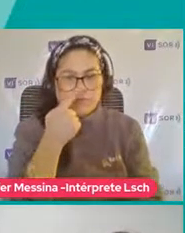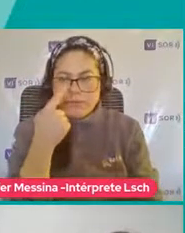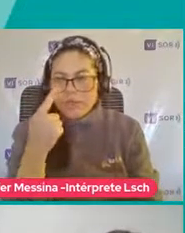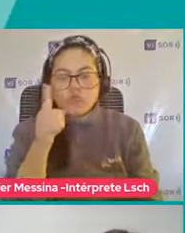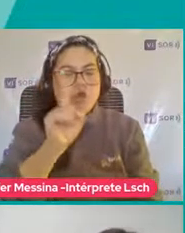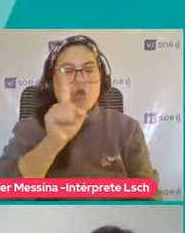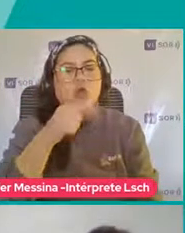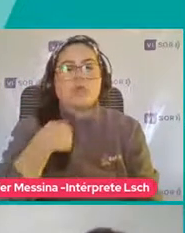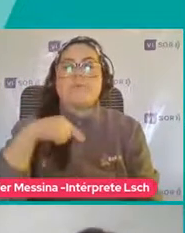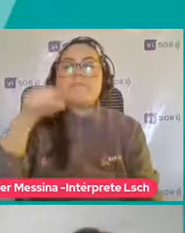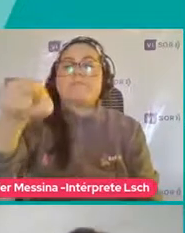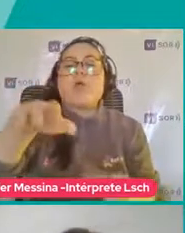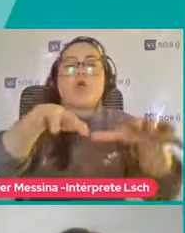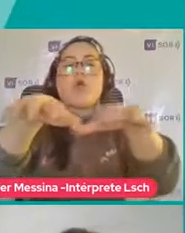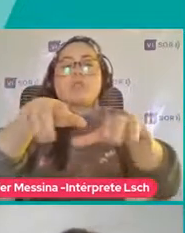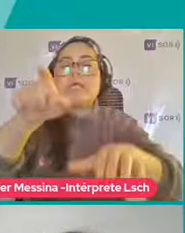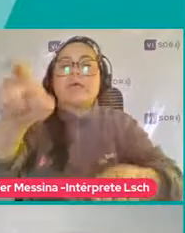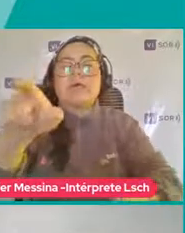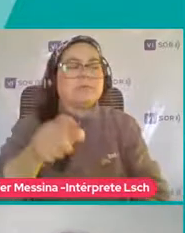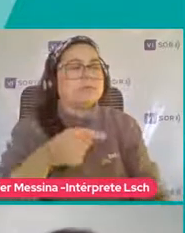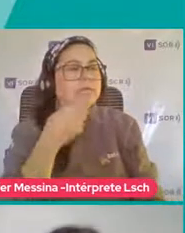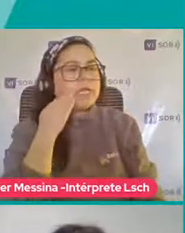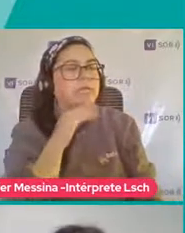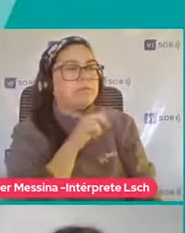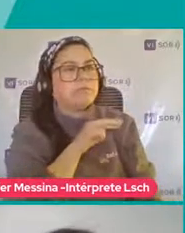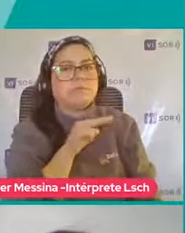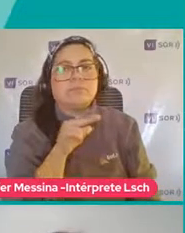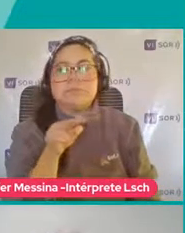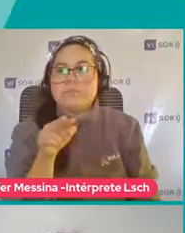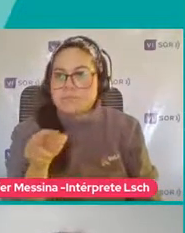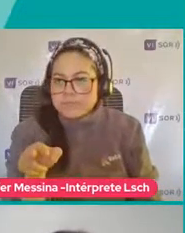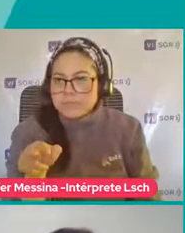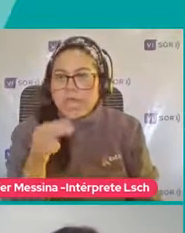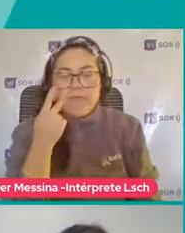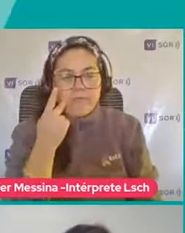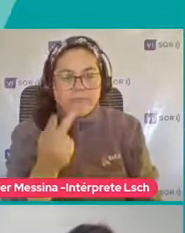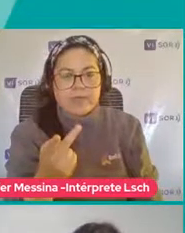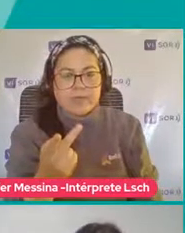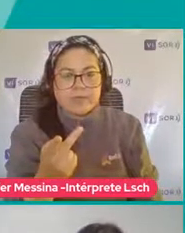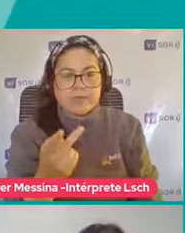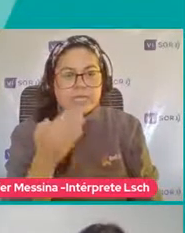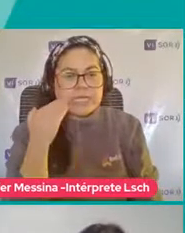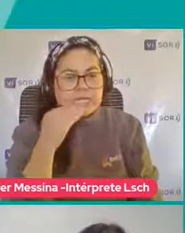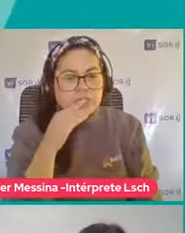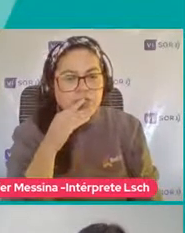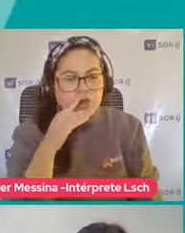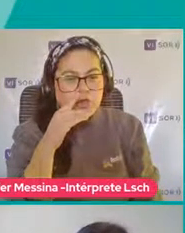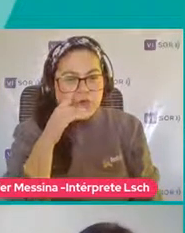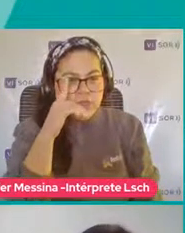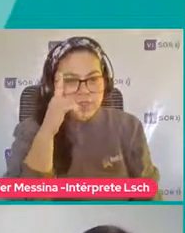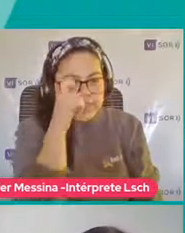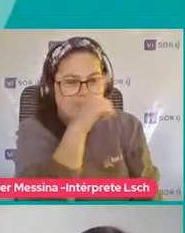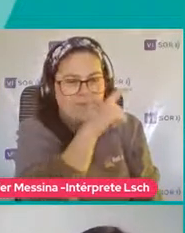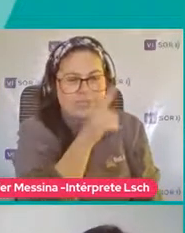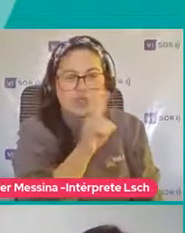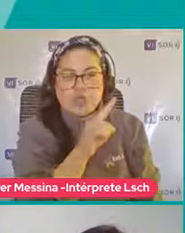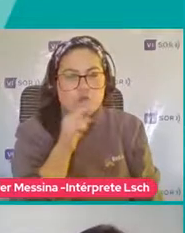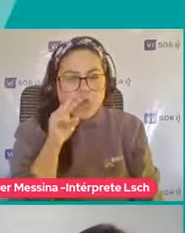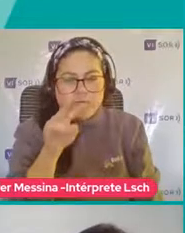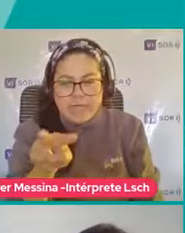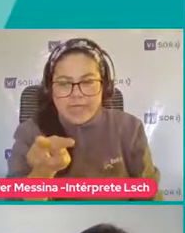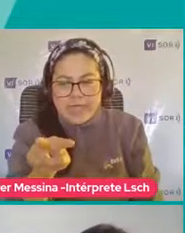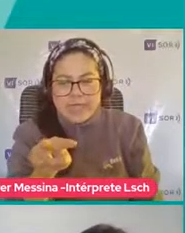apuntando ¿Ya? Si se le dificulta El observar Eso que yo estoy apuntando Entonces puede ser Una